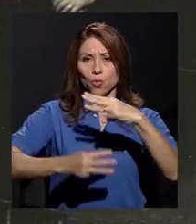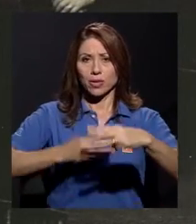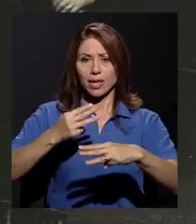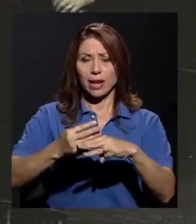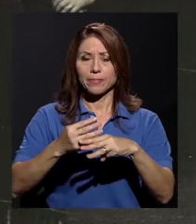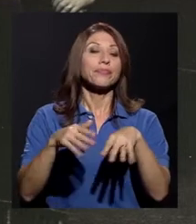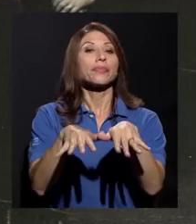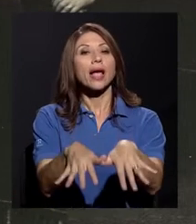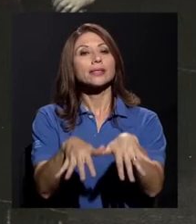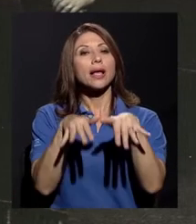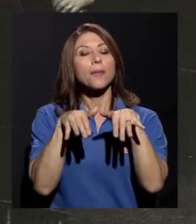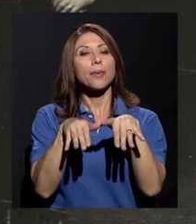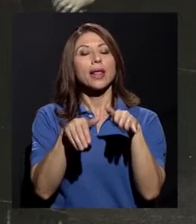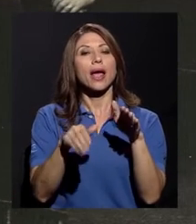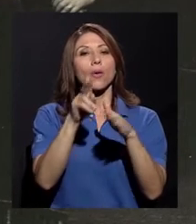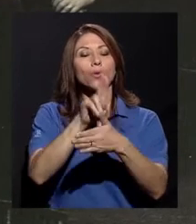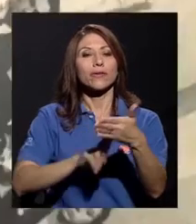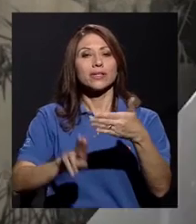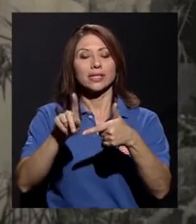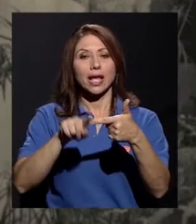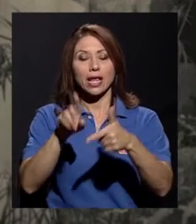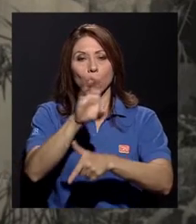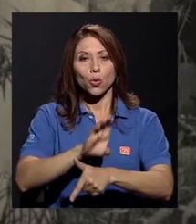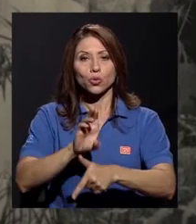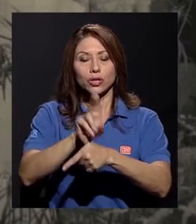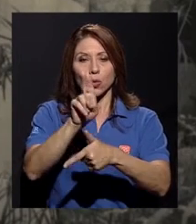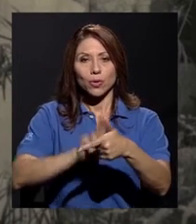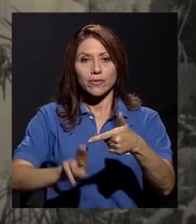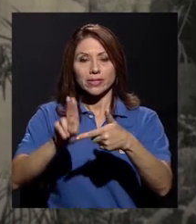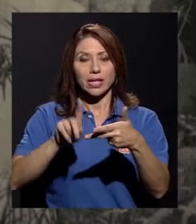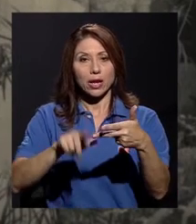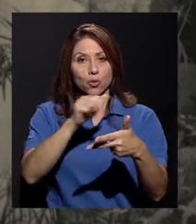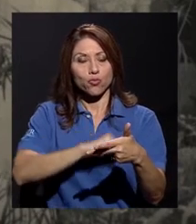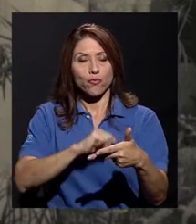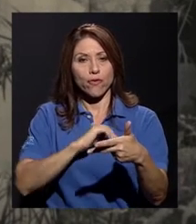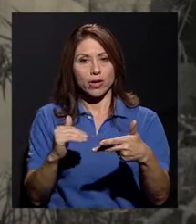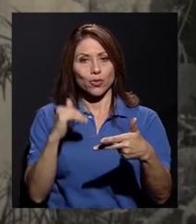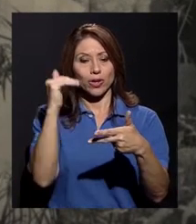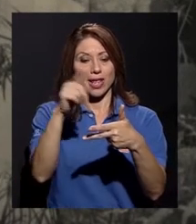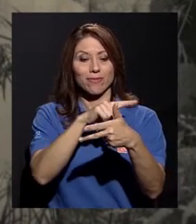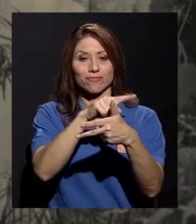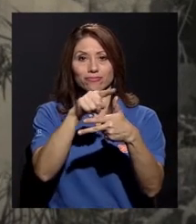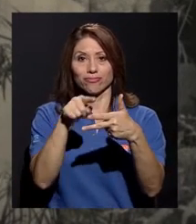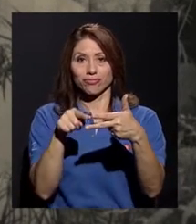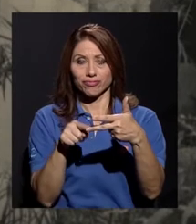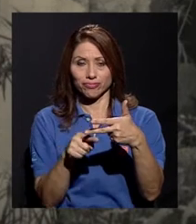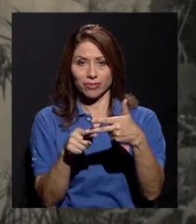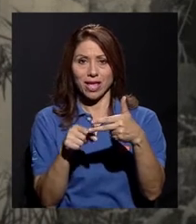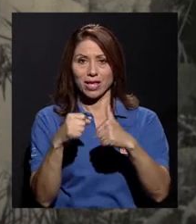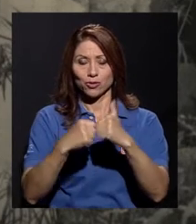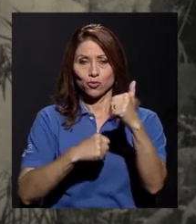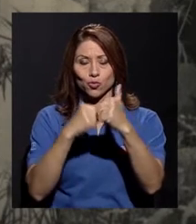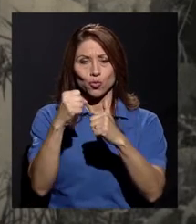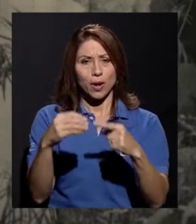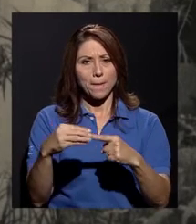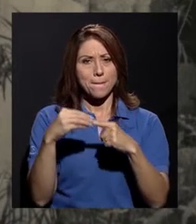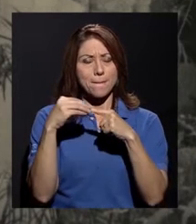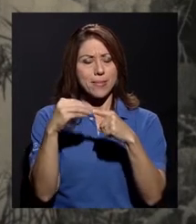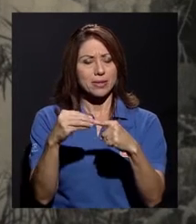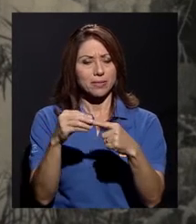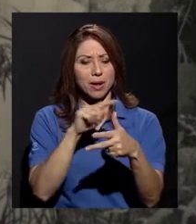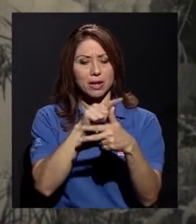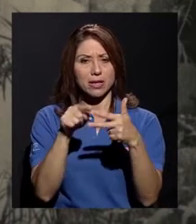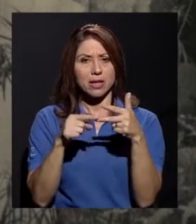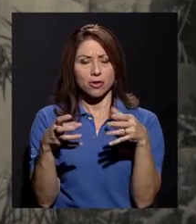Universitaria, el Consejo Universitario y la Rectoría, han sido la estructura tripartita primordial y constante,